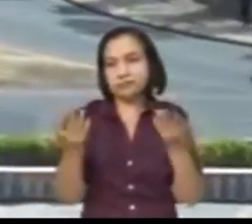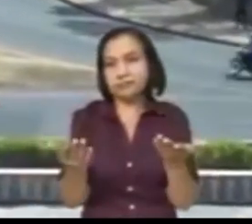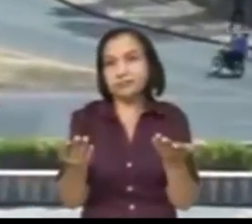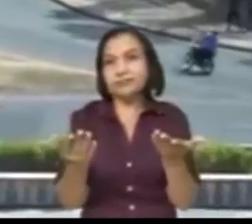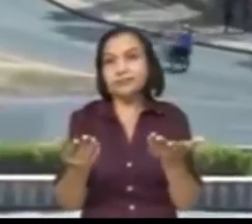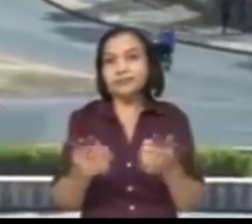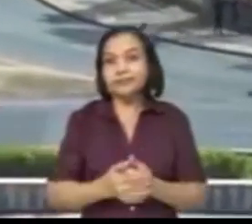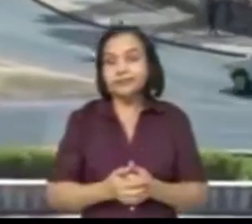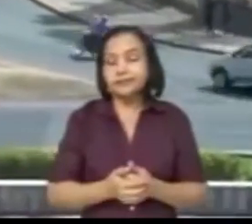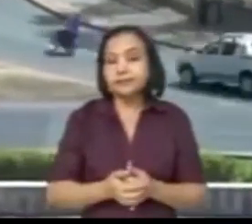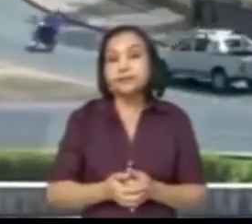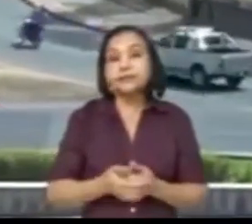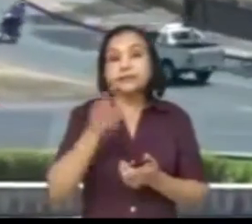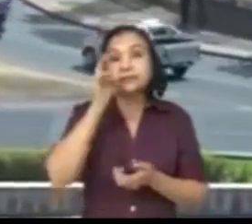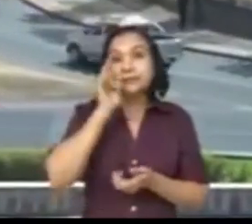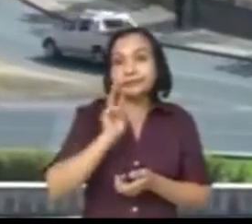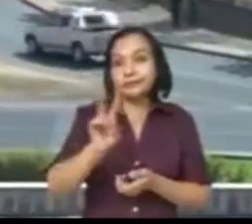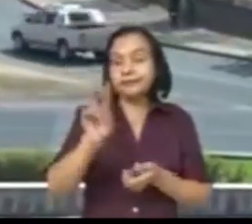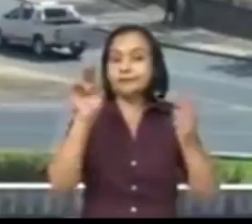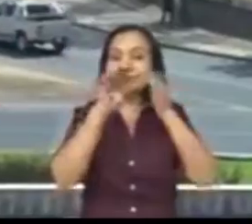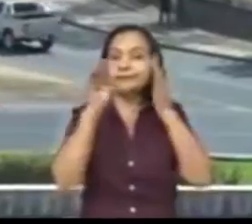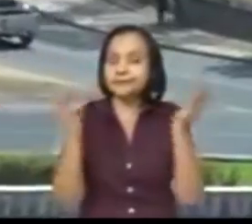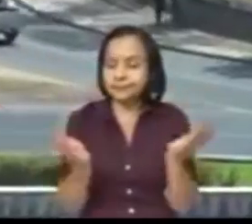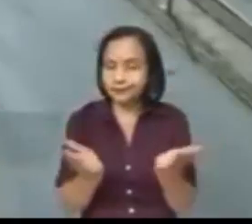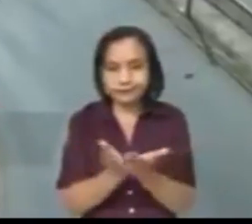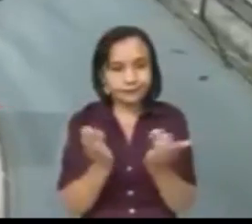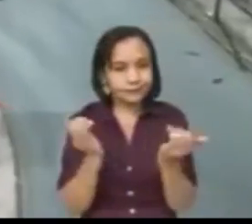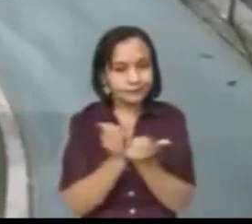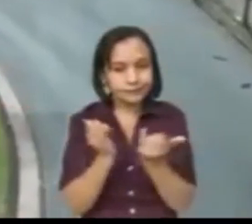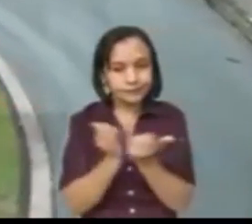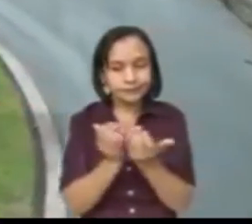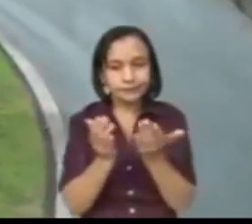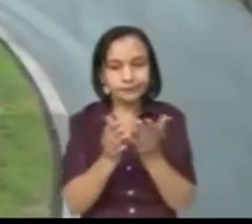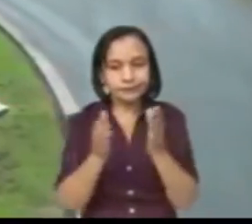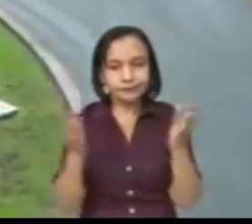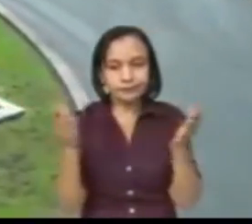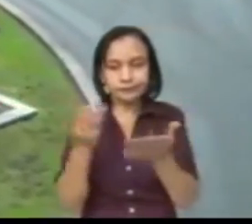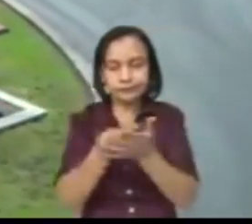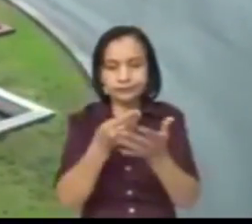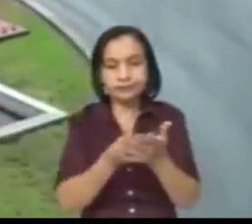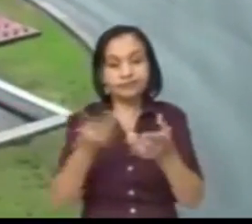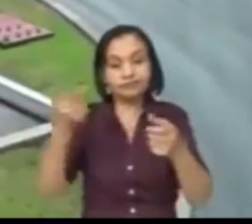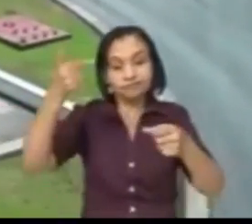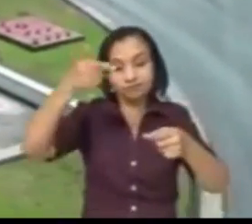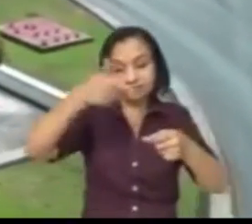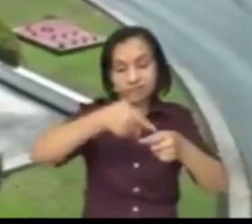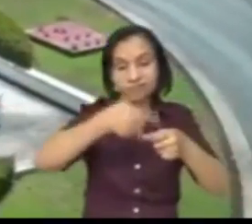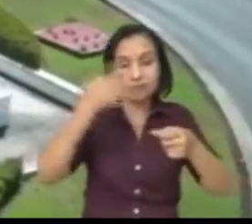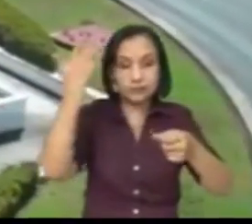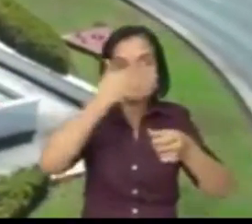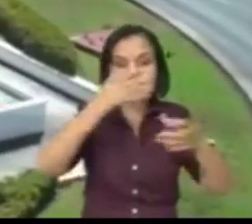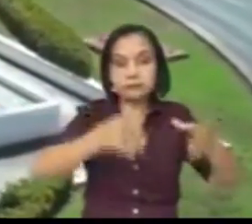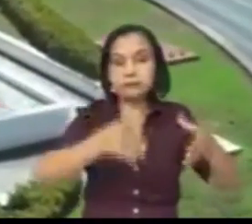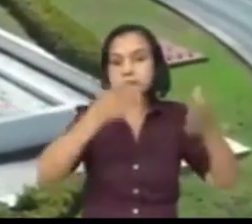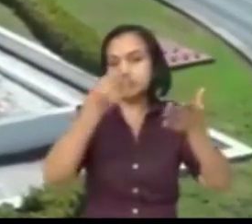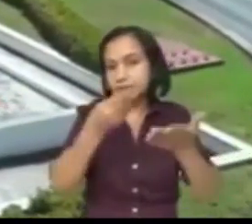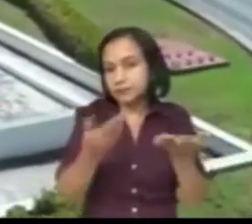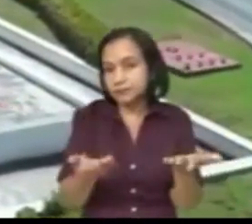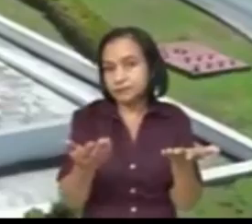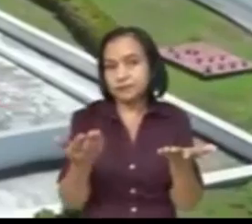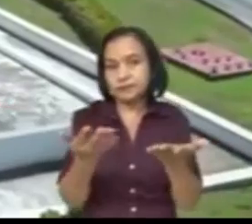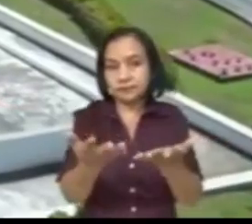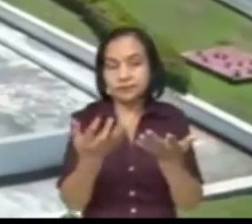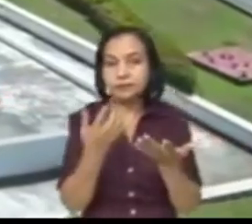un reflejo a nivel mundial, incrementa los consumos de petróleo. Entonces, ¿qué es lo que se